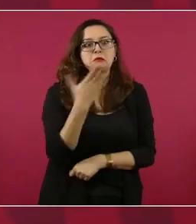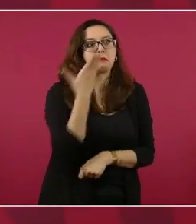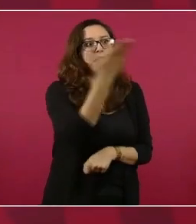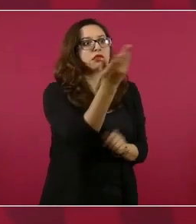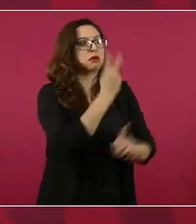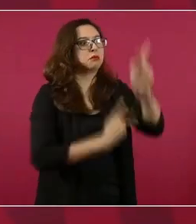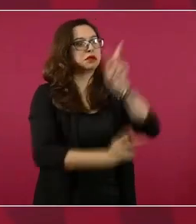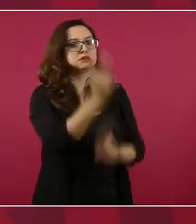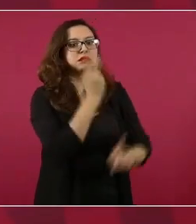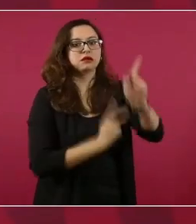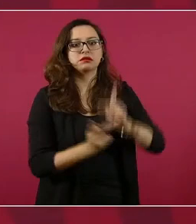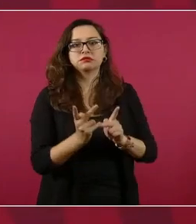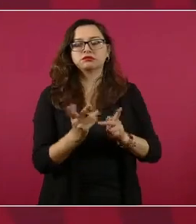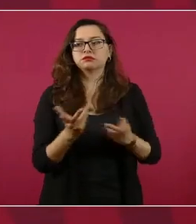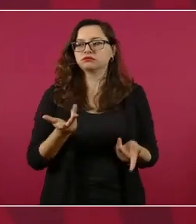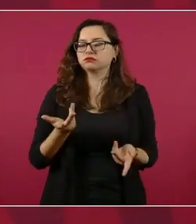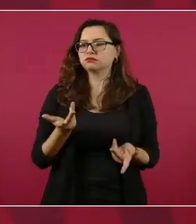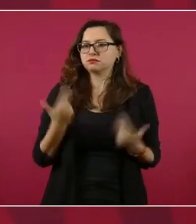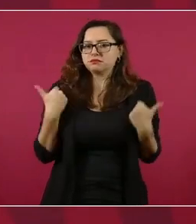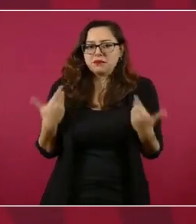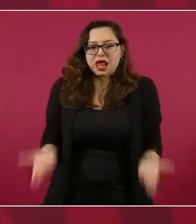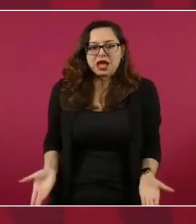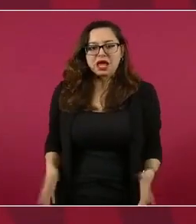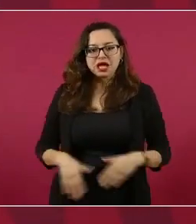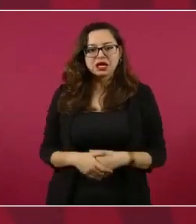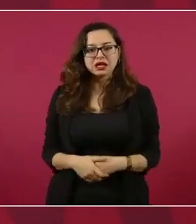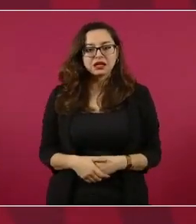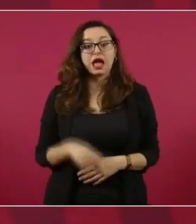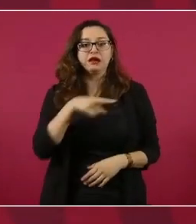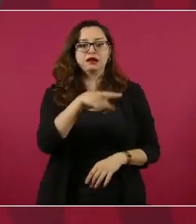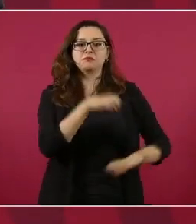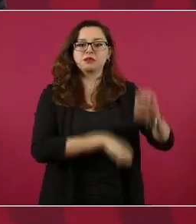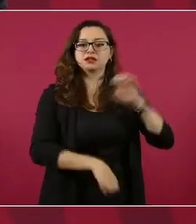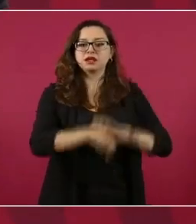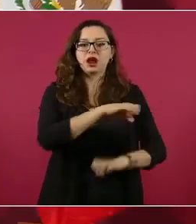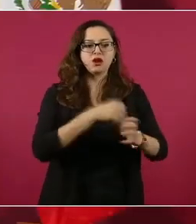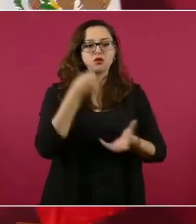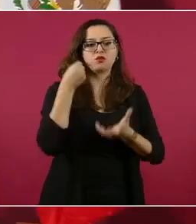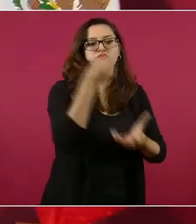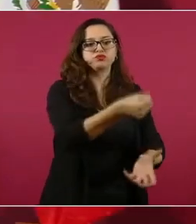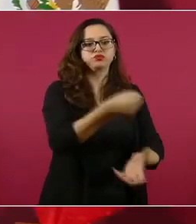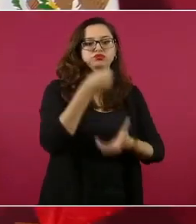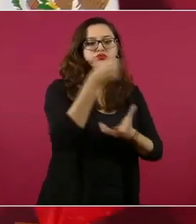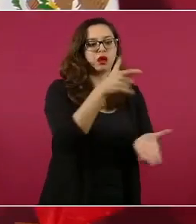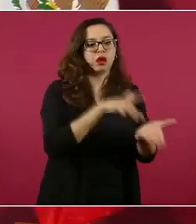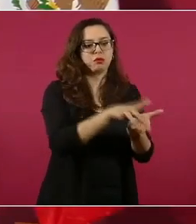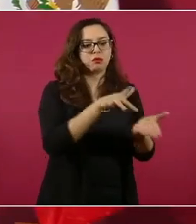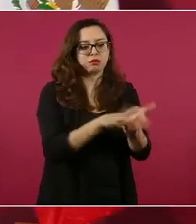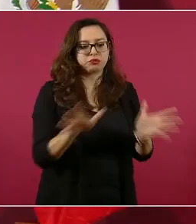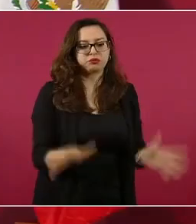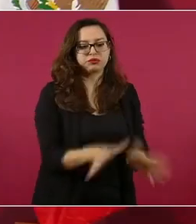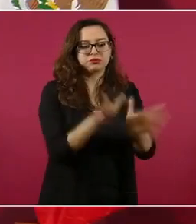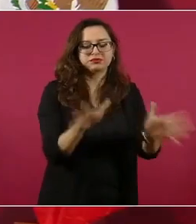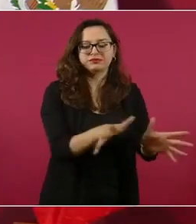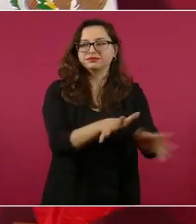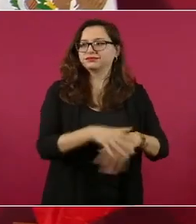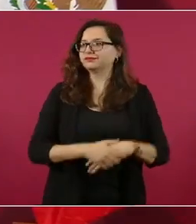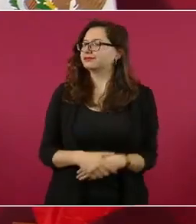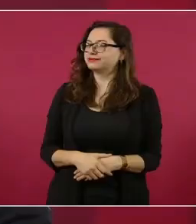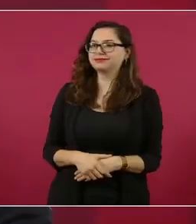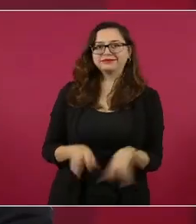Pedían deuda y siguen pidiendo, para darle a los de arriba. No, lo olviden.